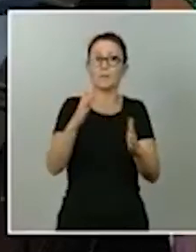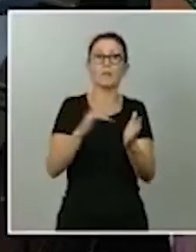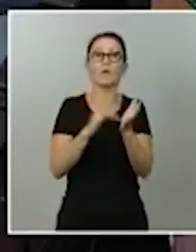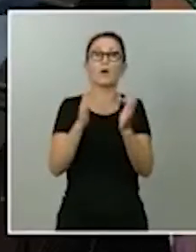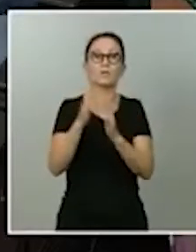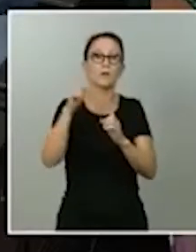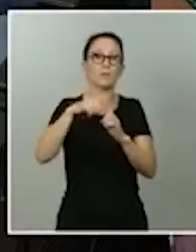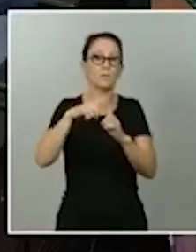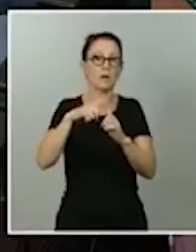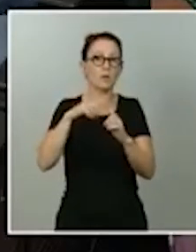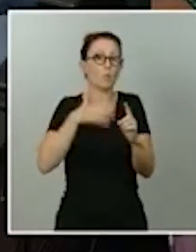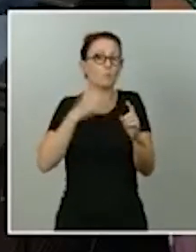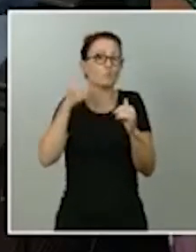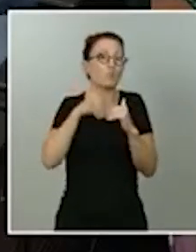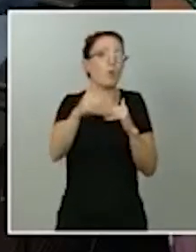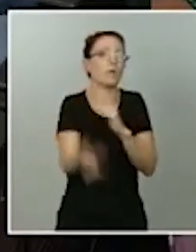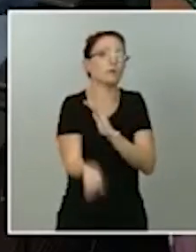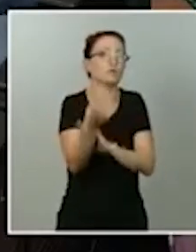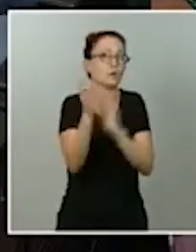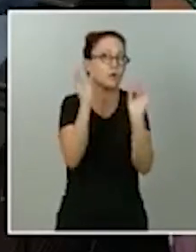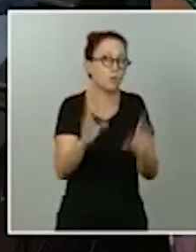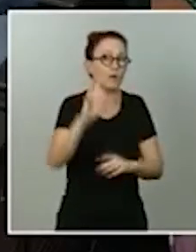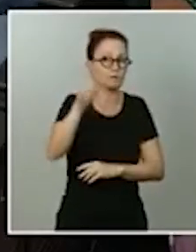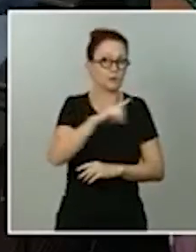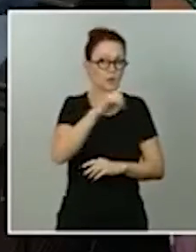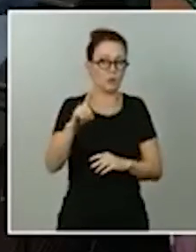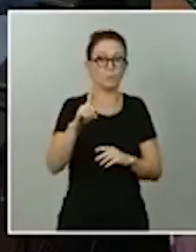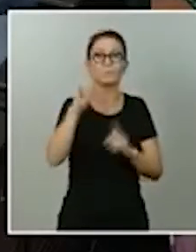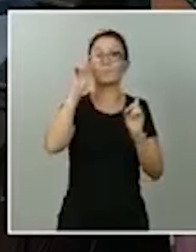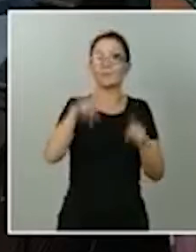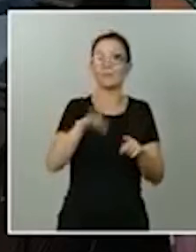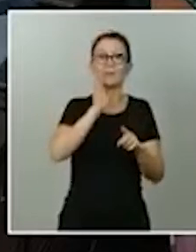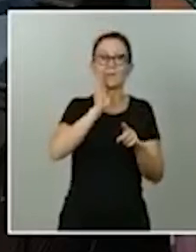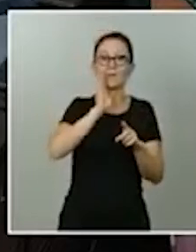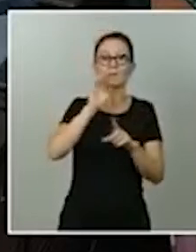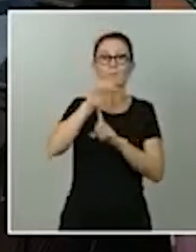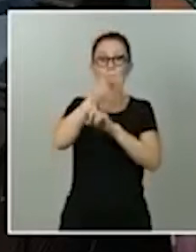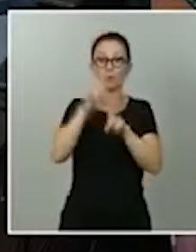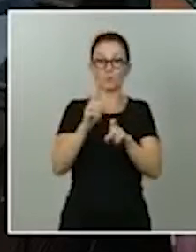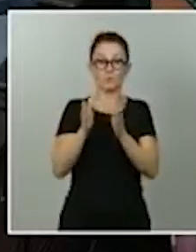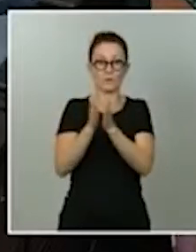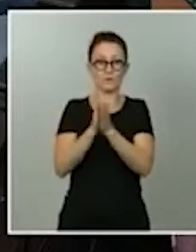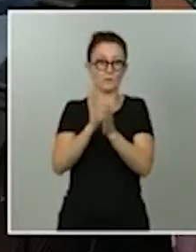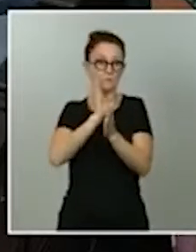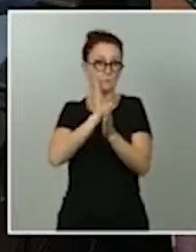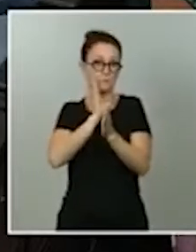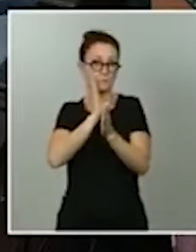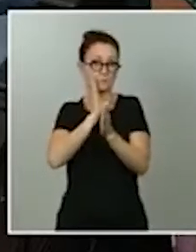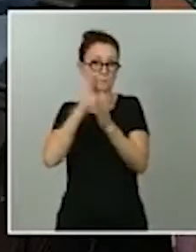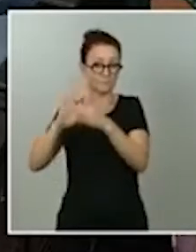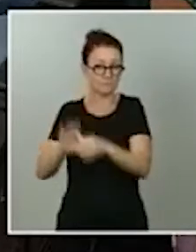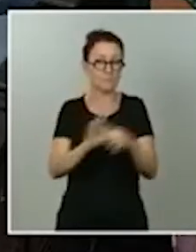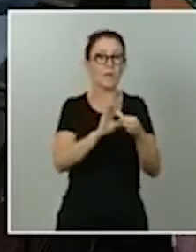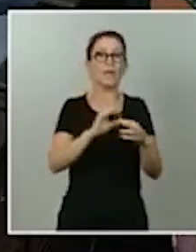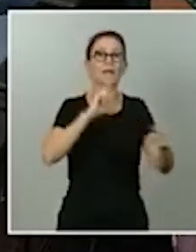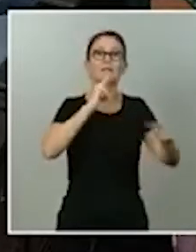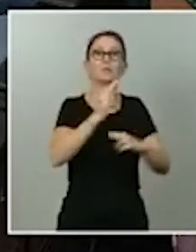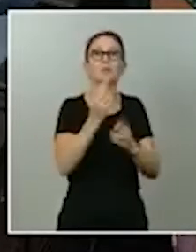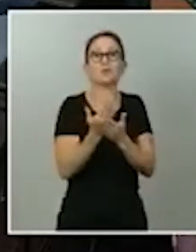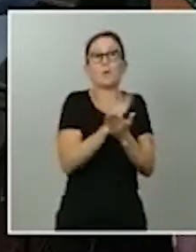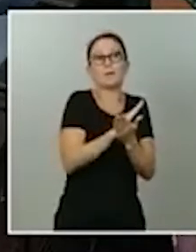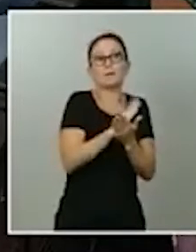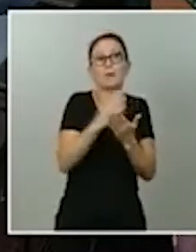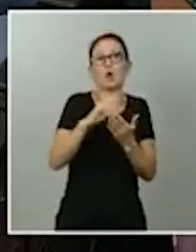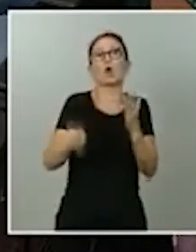Y siguiendo con la pregunta de mi compañero, que ha contestado una parte pero no todo, su